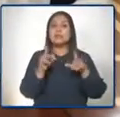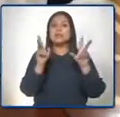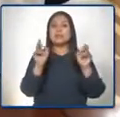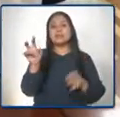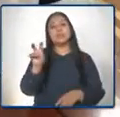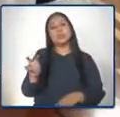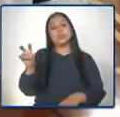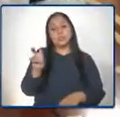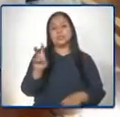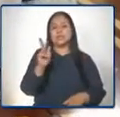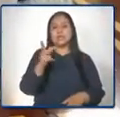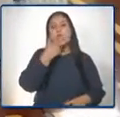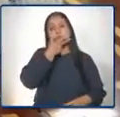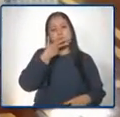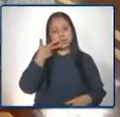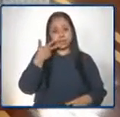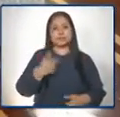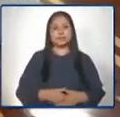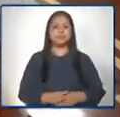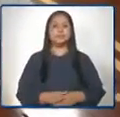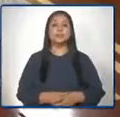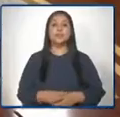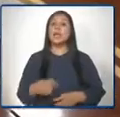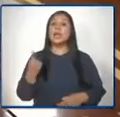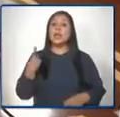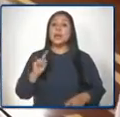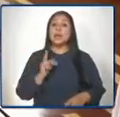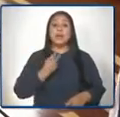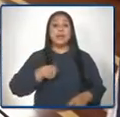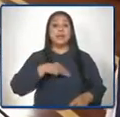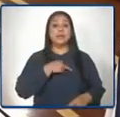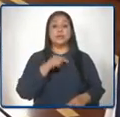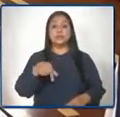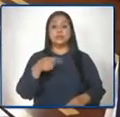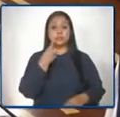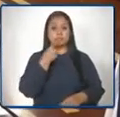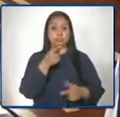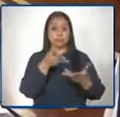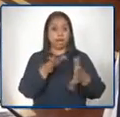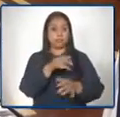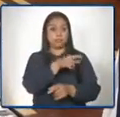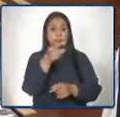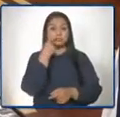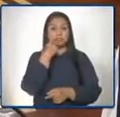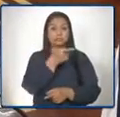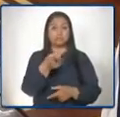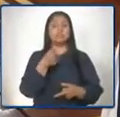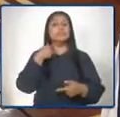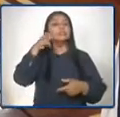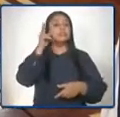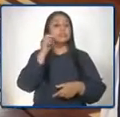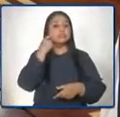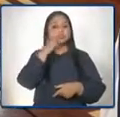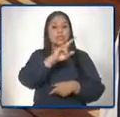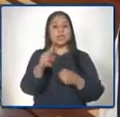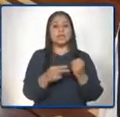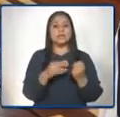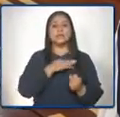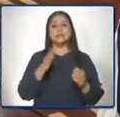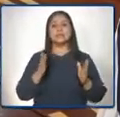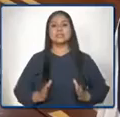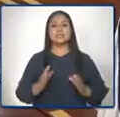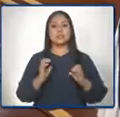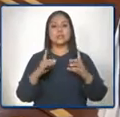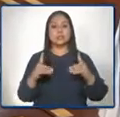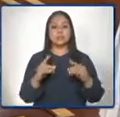país y hotelera. Para nosotros en en esto pues ya ustedes van a escuchar a la viceministra de educación bilingüe que